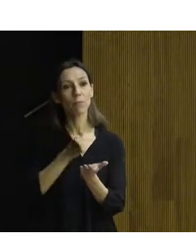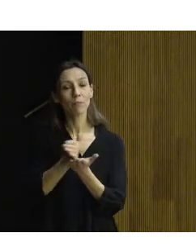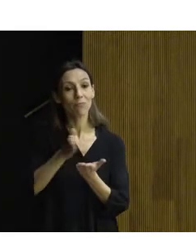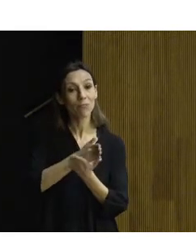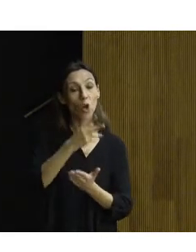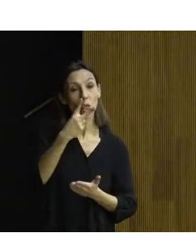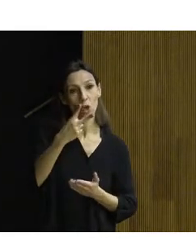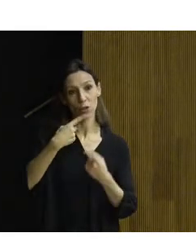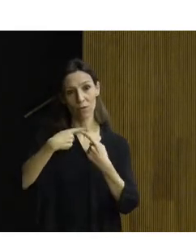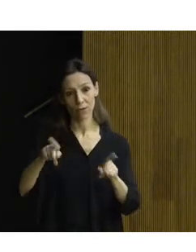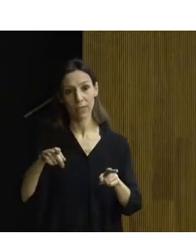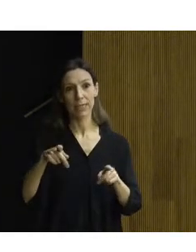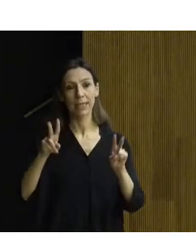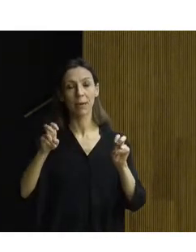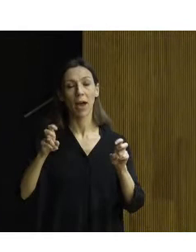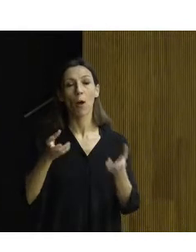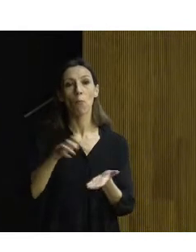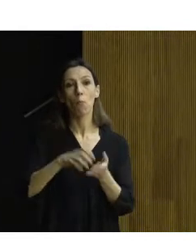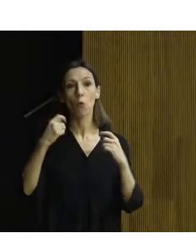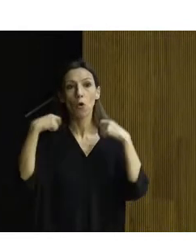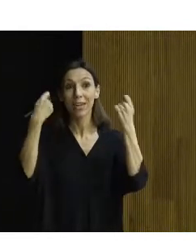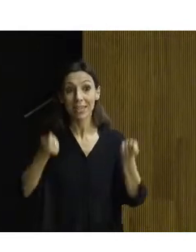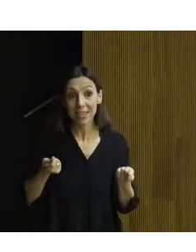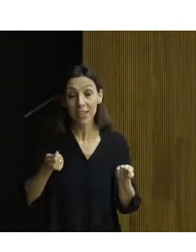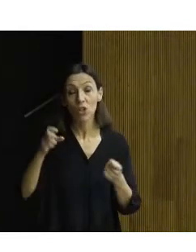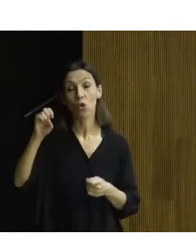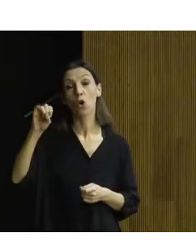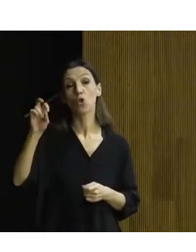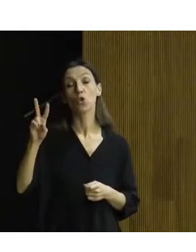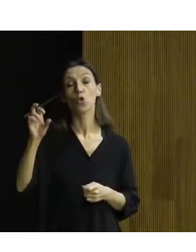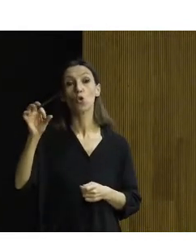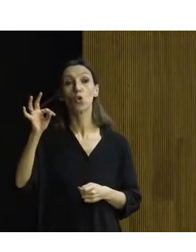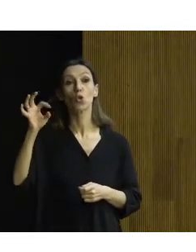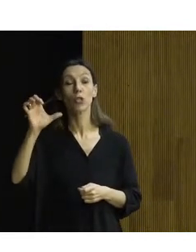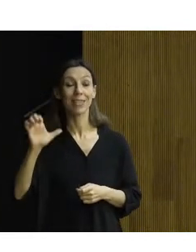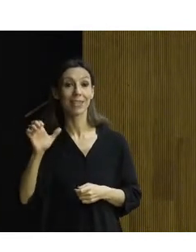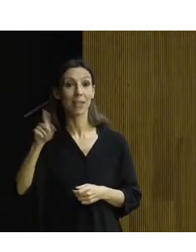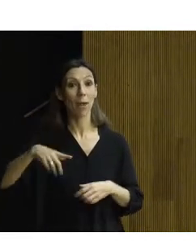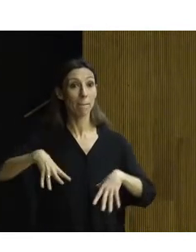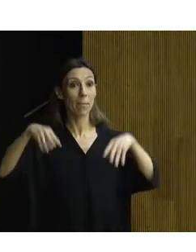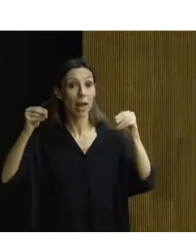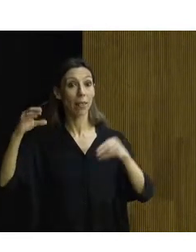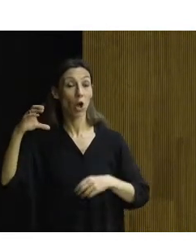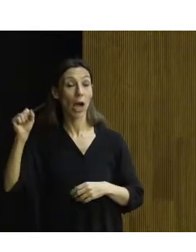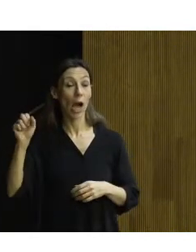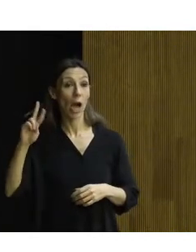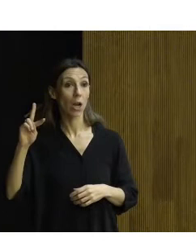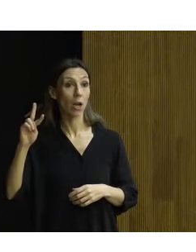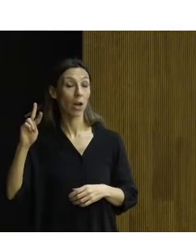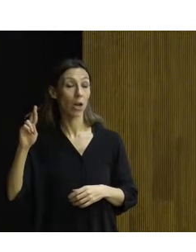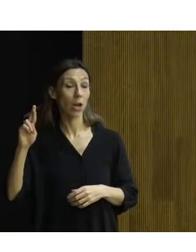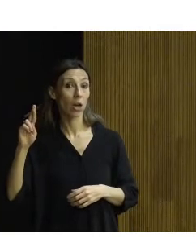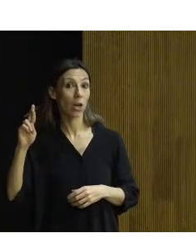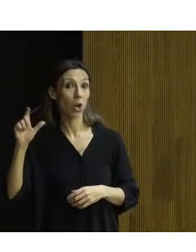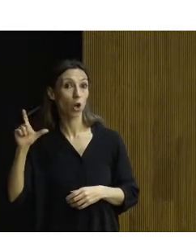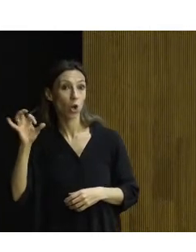sobre el el monasterio de Yuste y el el palacete de Carlos V eh intervendrá primero Demetrio con hablando